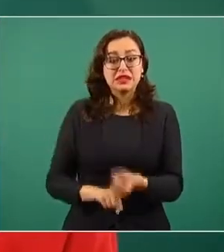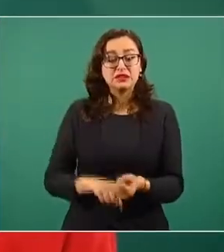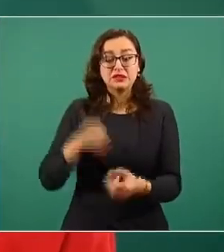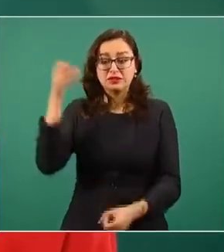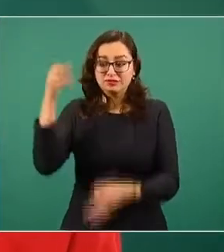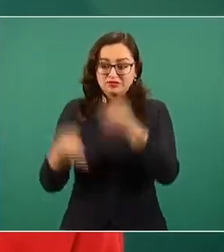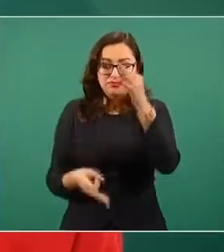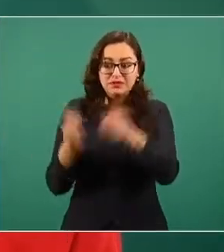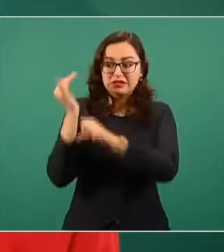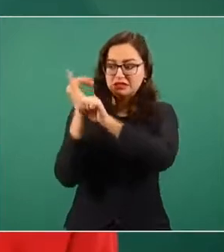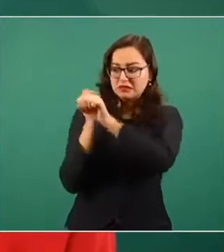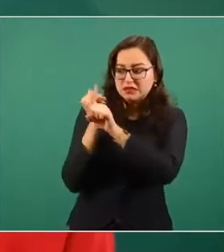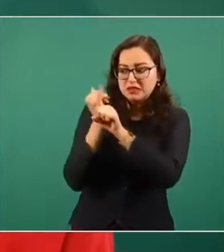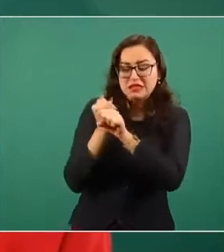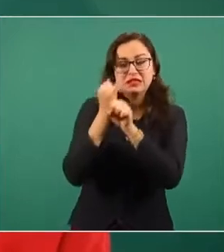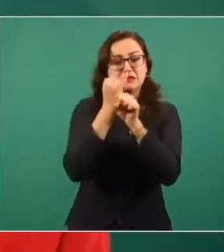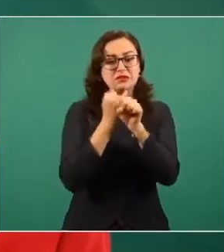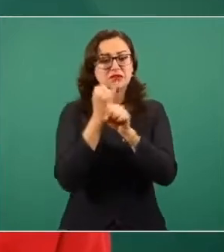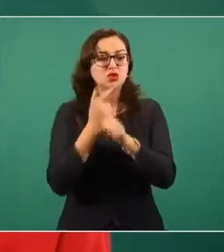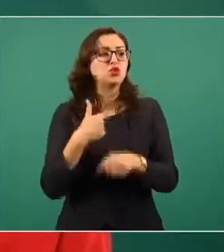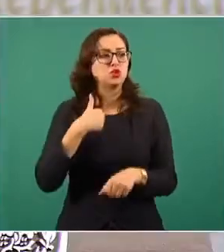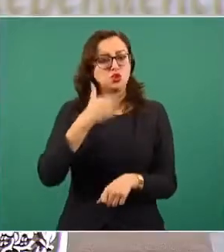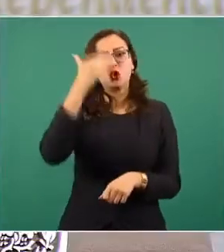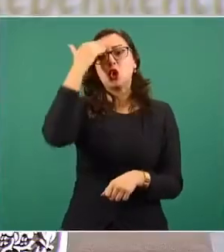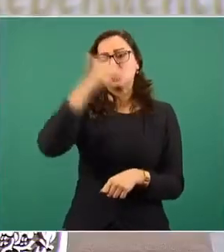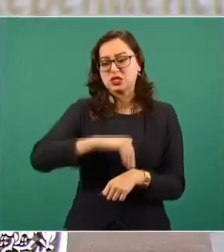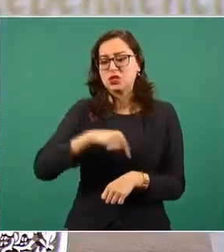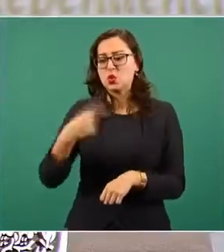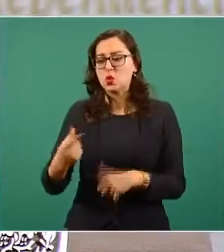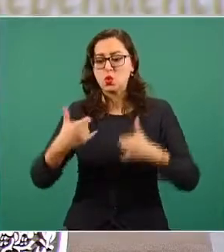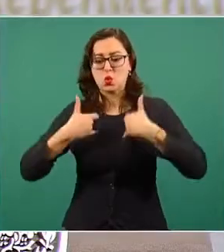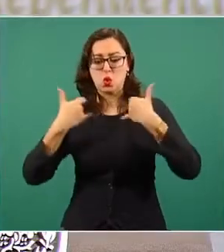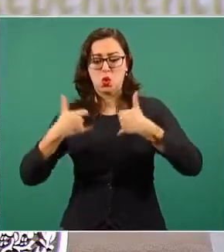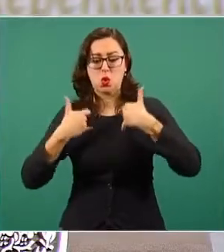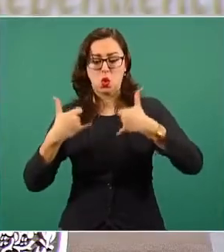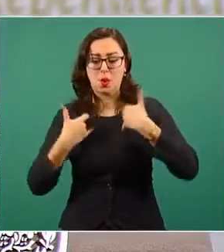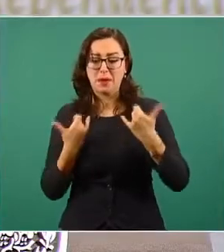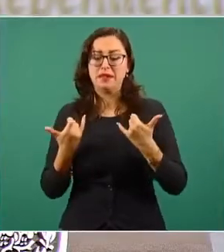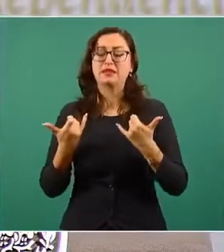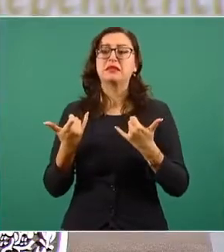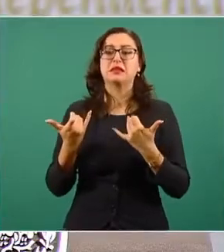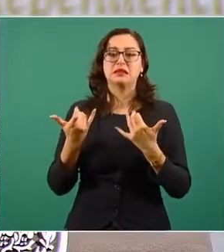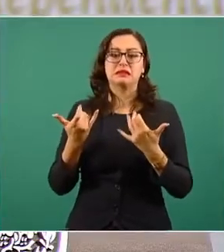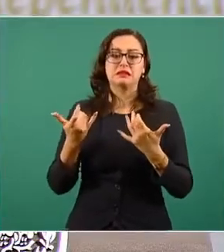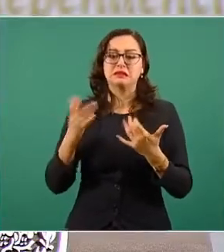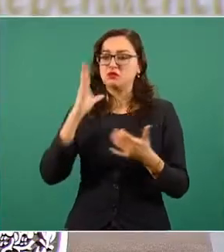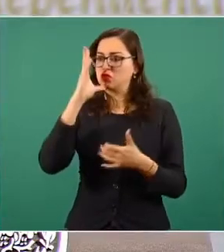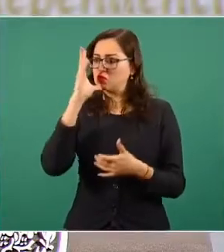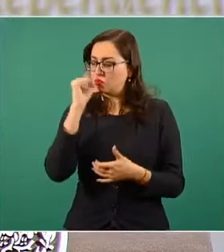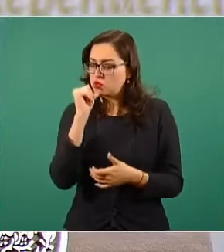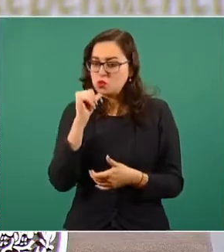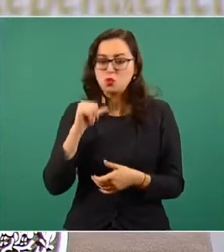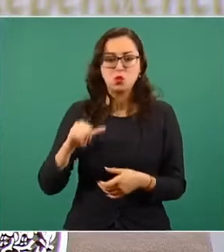correspondientes. Sé que un muchacho, por ejemplo, quedó paralítico porque una vara,